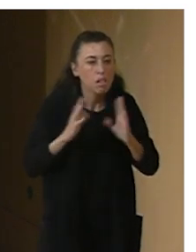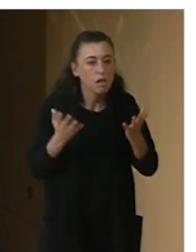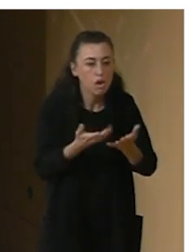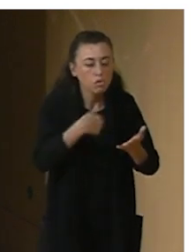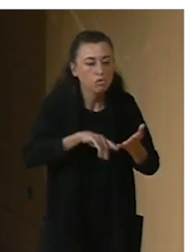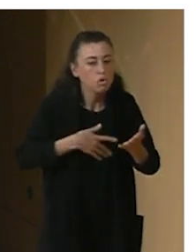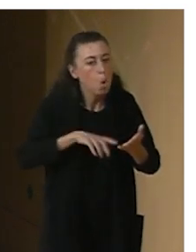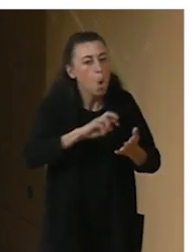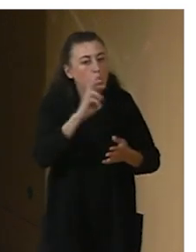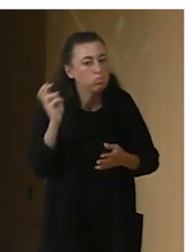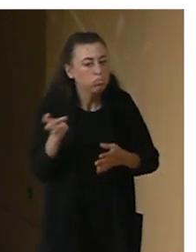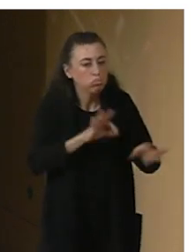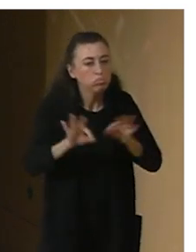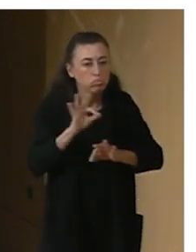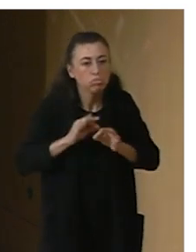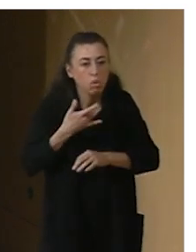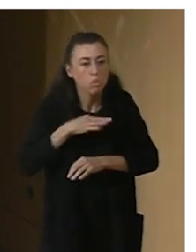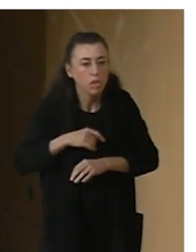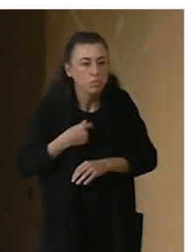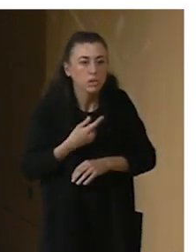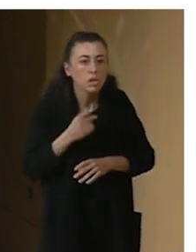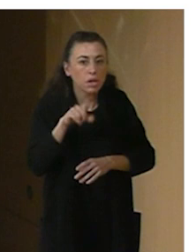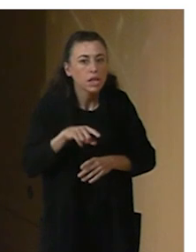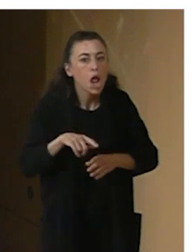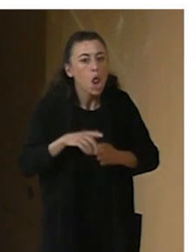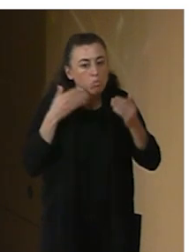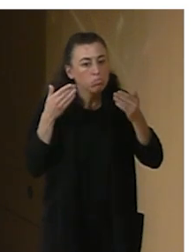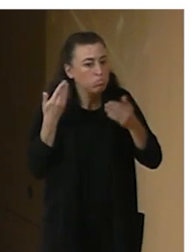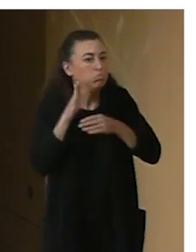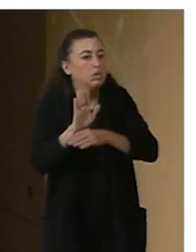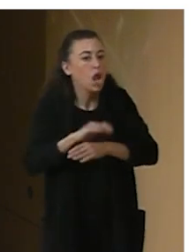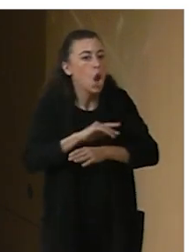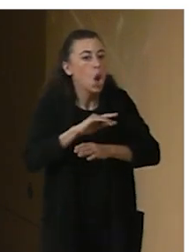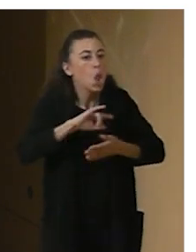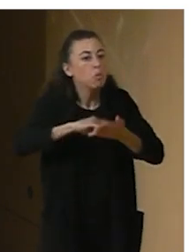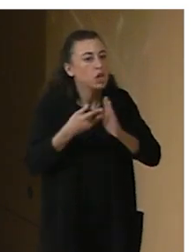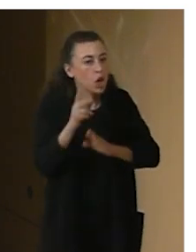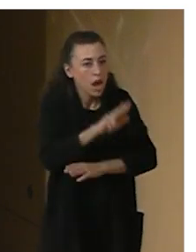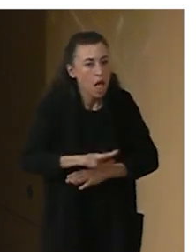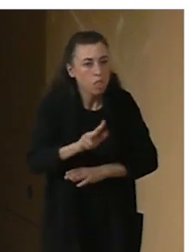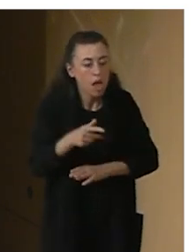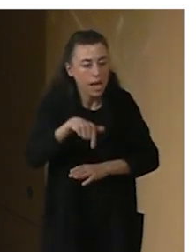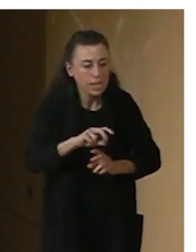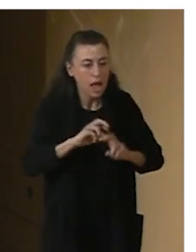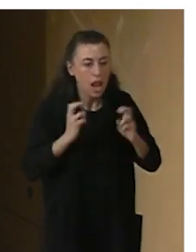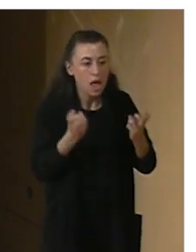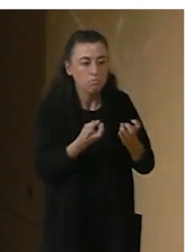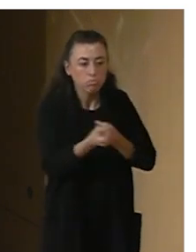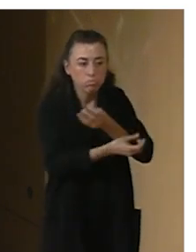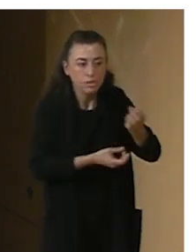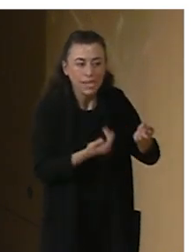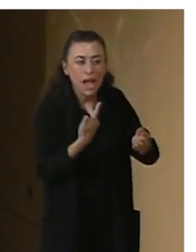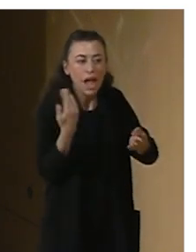escogido otros muchos y podríamos haber ido a proyectos nacionales que se han presentado aquí en las mesas de debate anteriores,